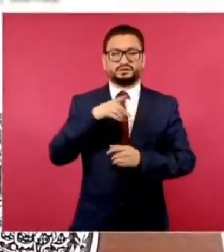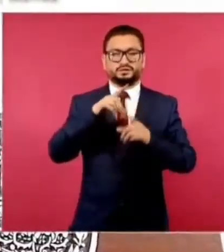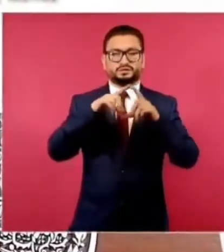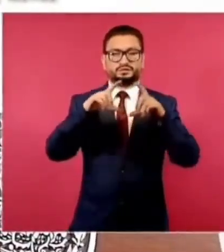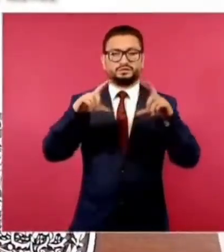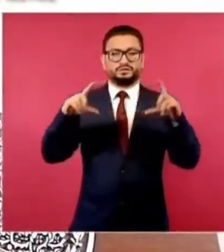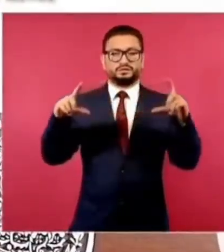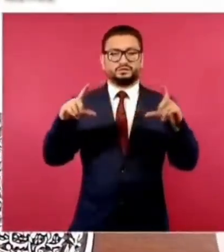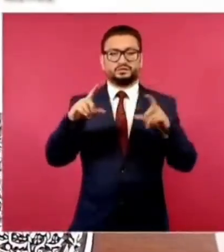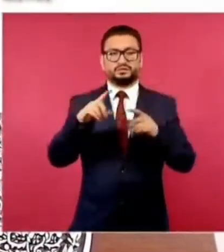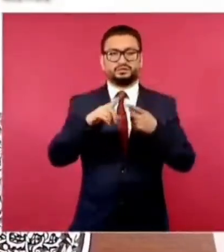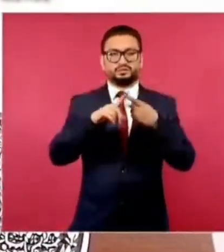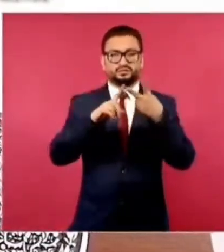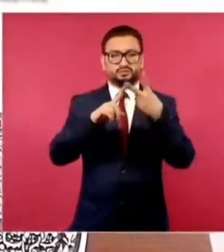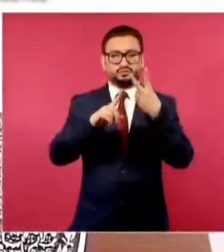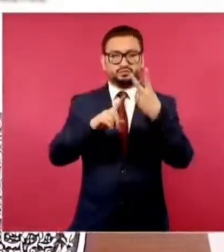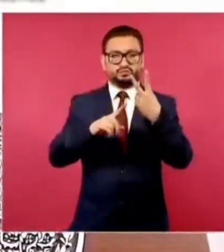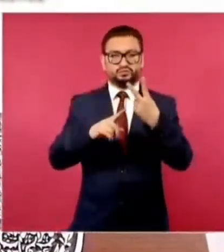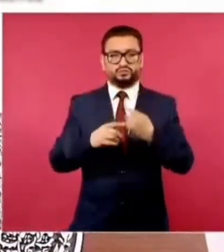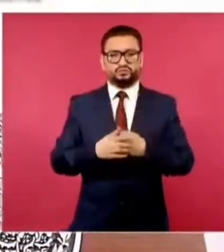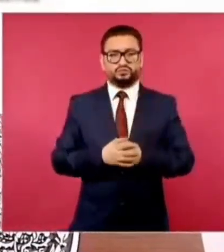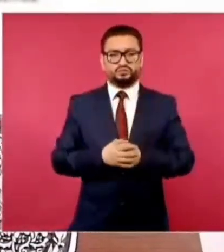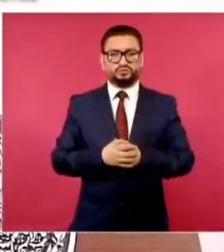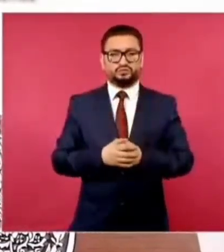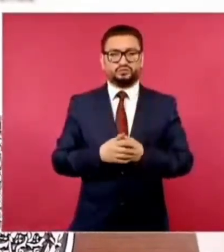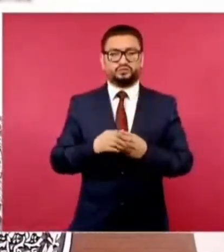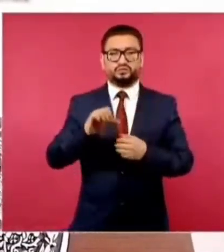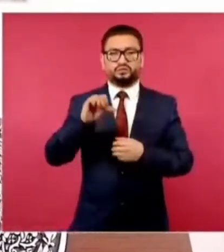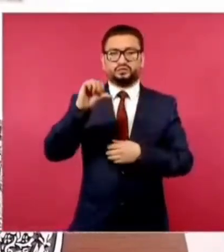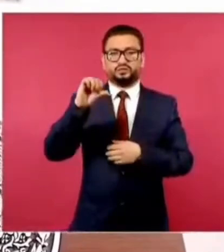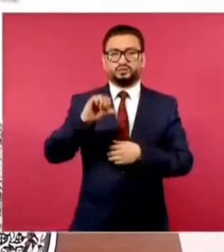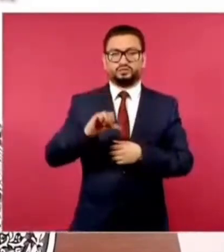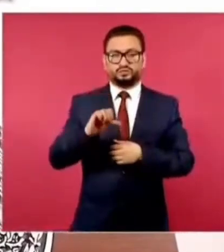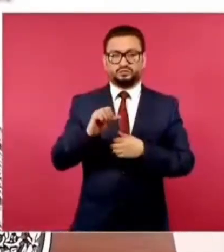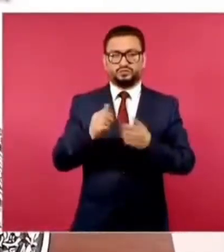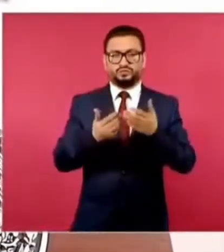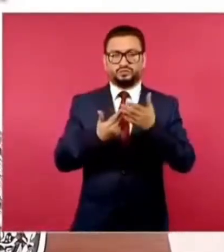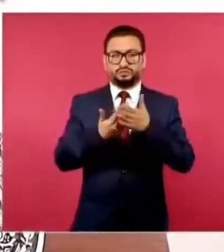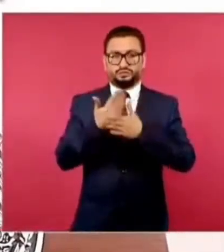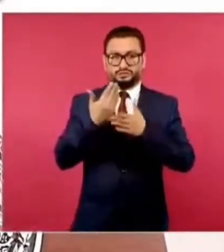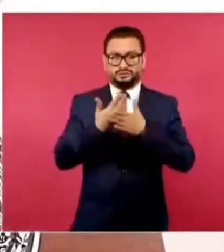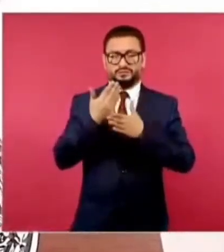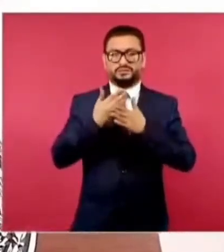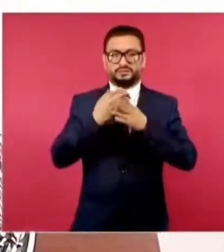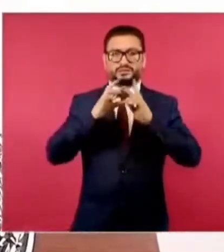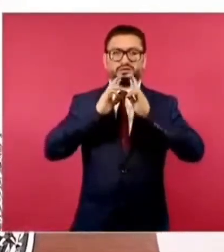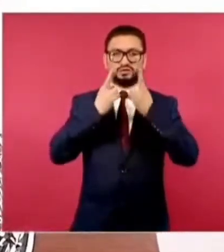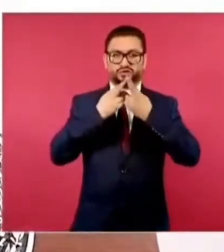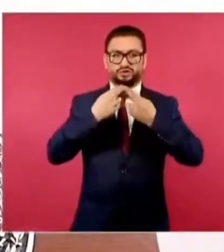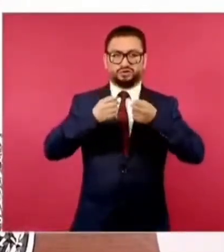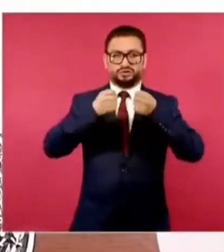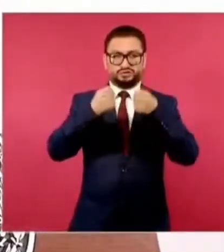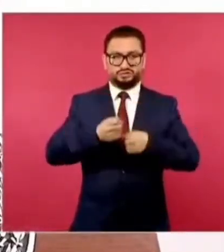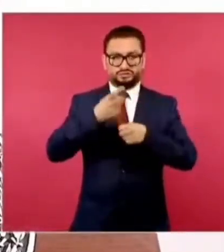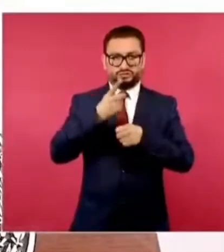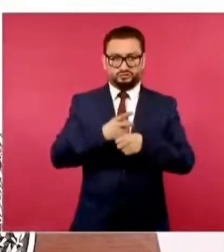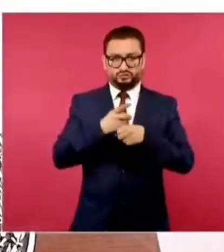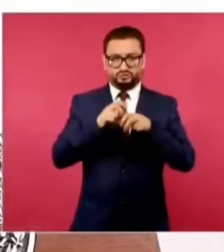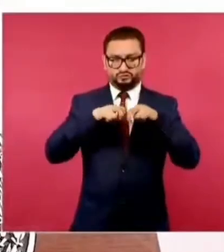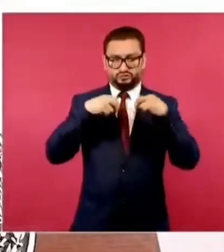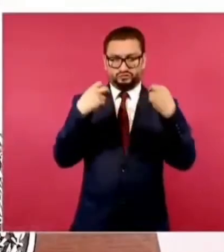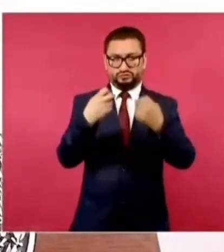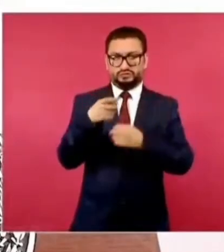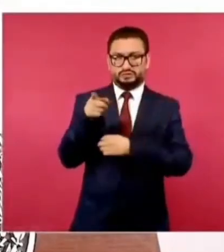No, son dos cosas. No, hoy en la reunión de seguridad Rosa